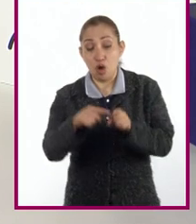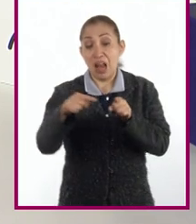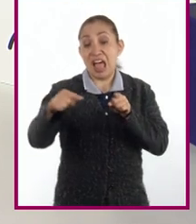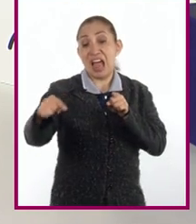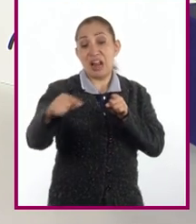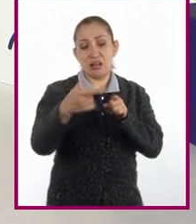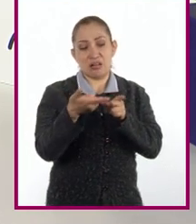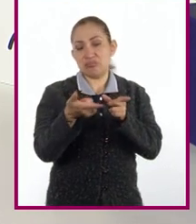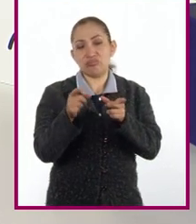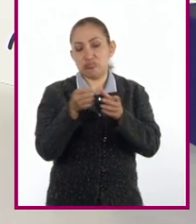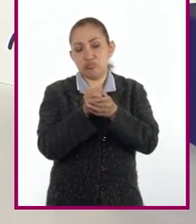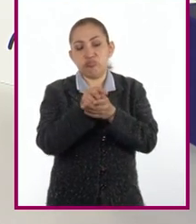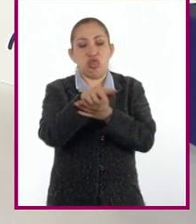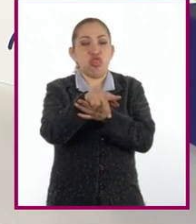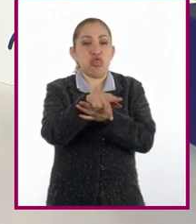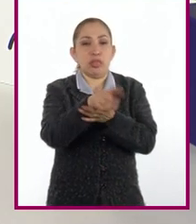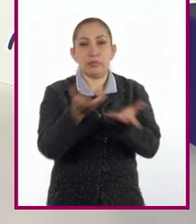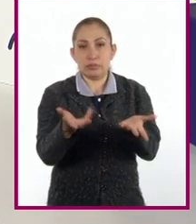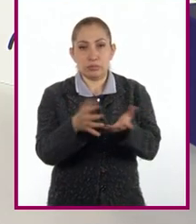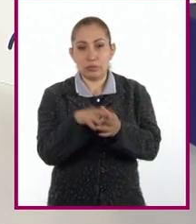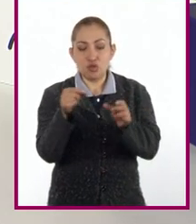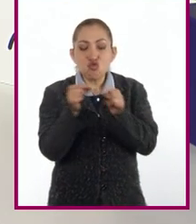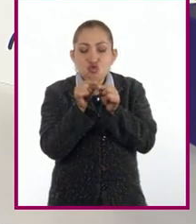se van a salir. De acuerdo.